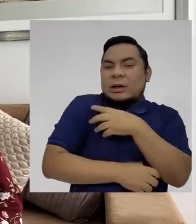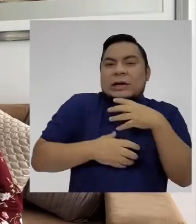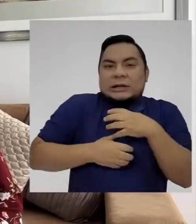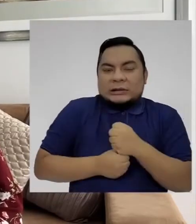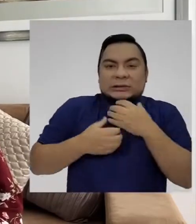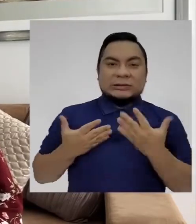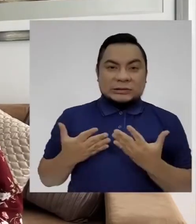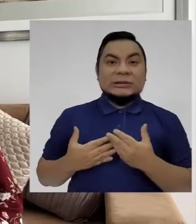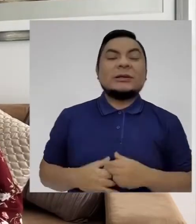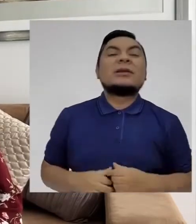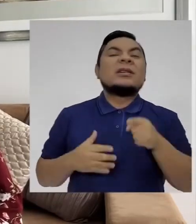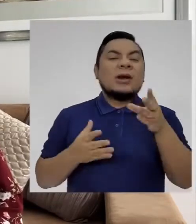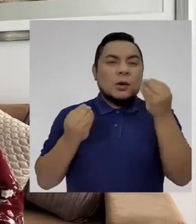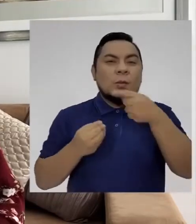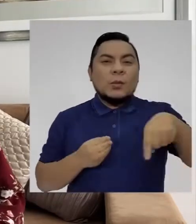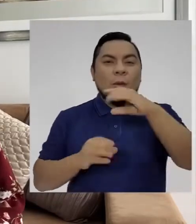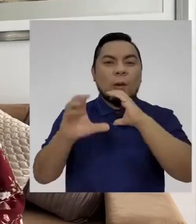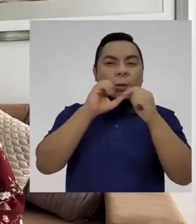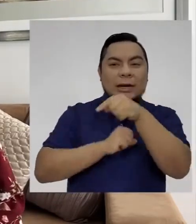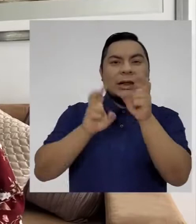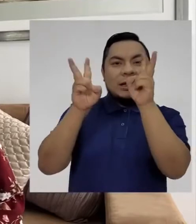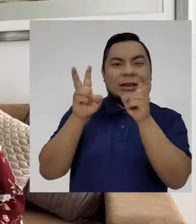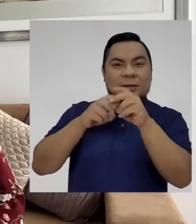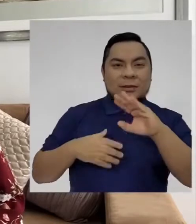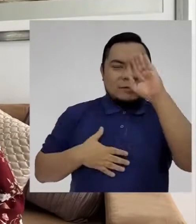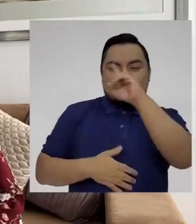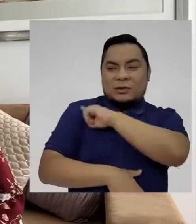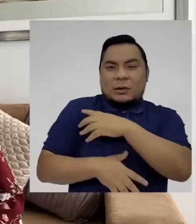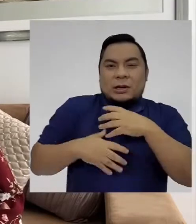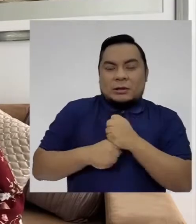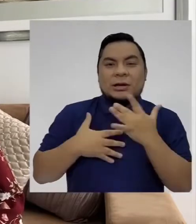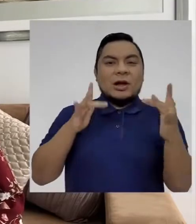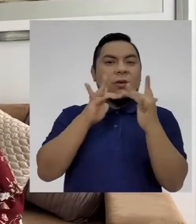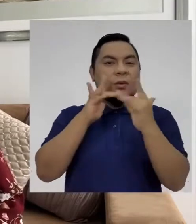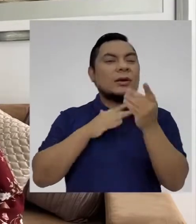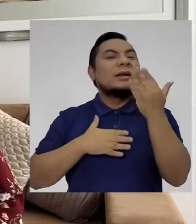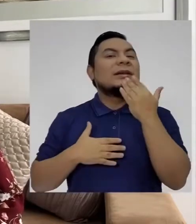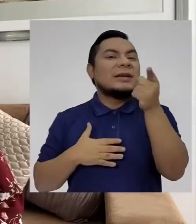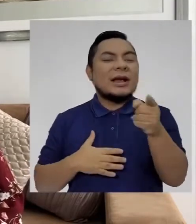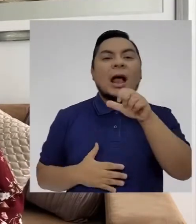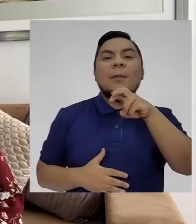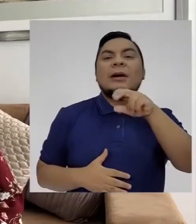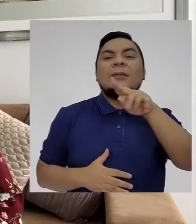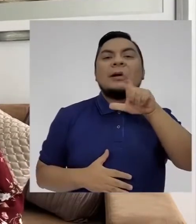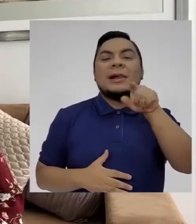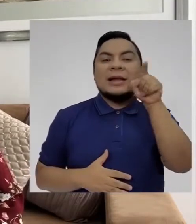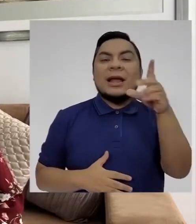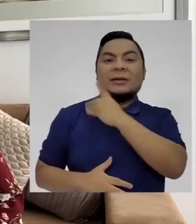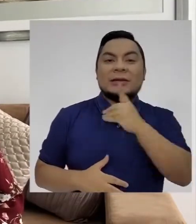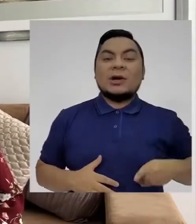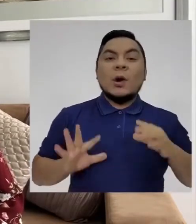de Duchenne y Becker. Y para conversar sobre este tema ya está conectada con nosotros Maribel Bejarano,